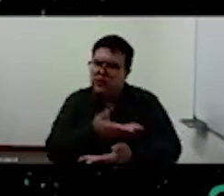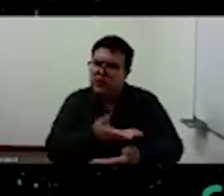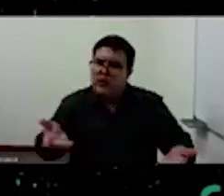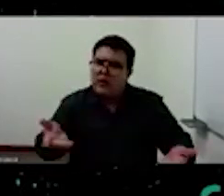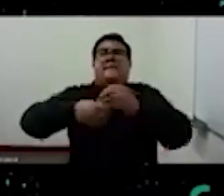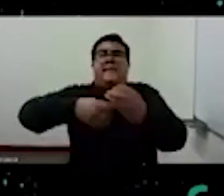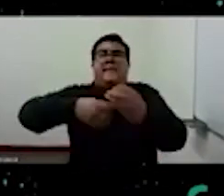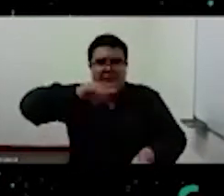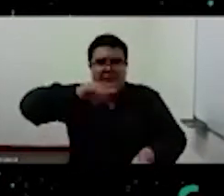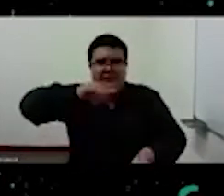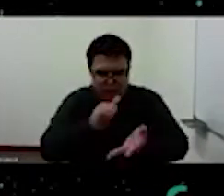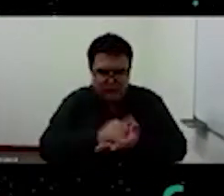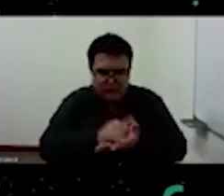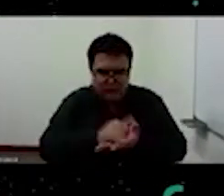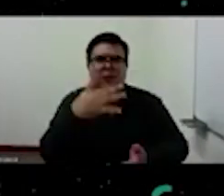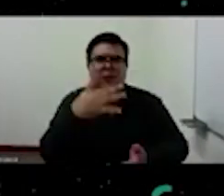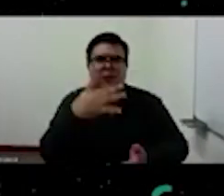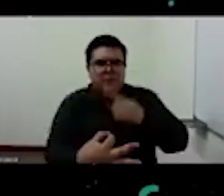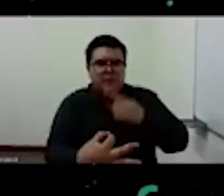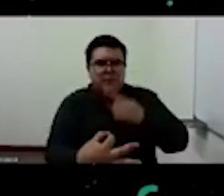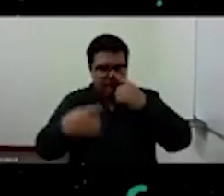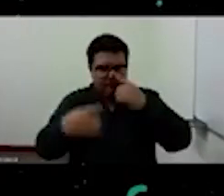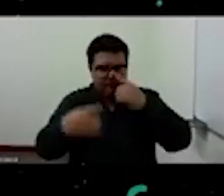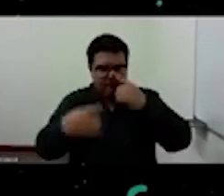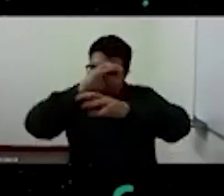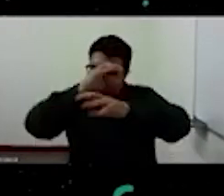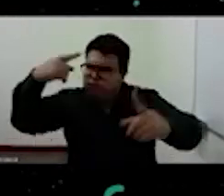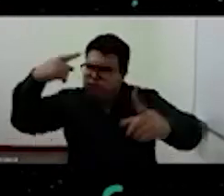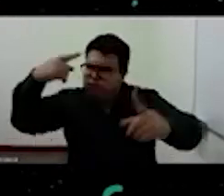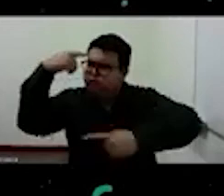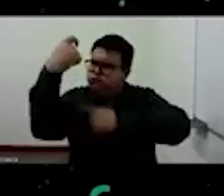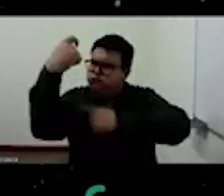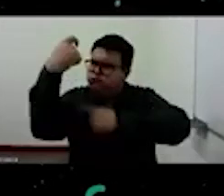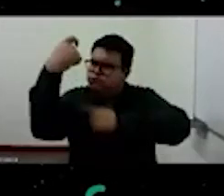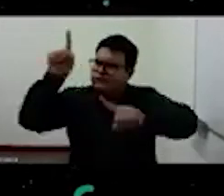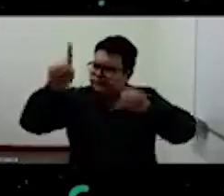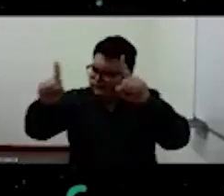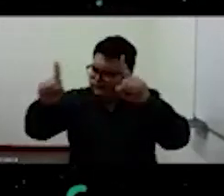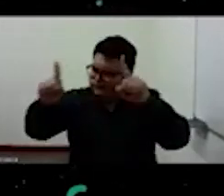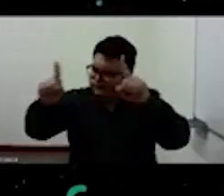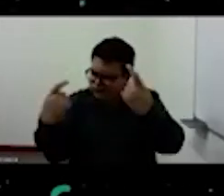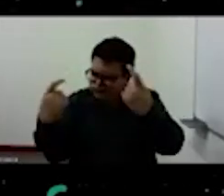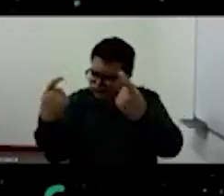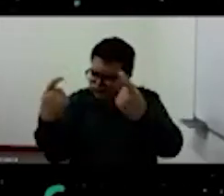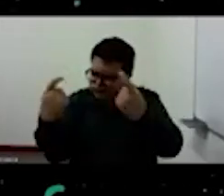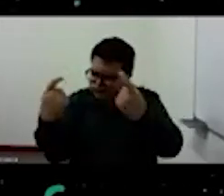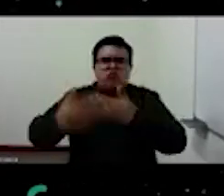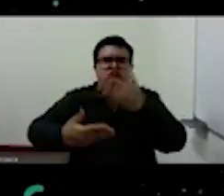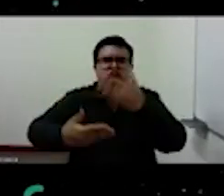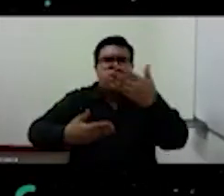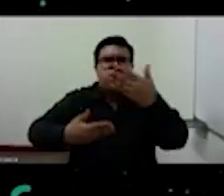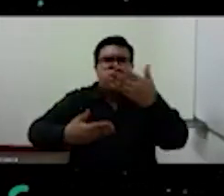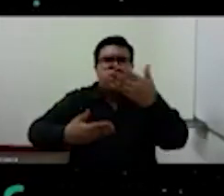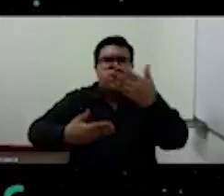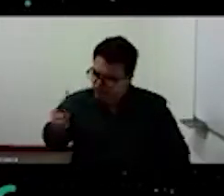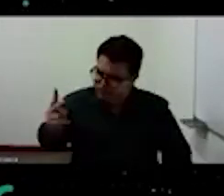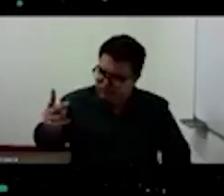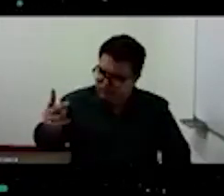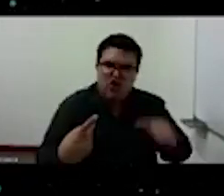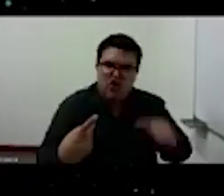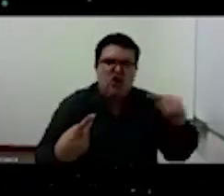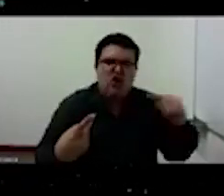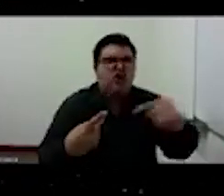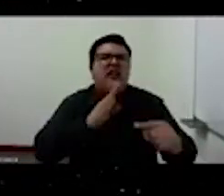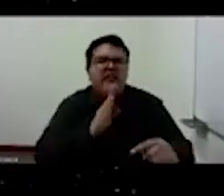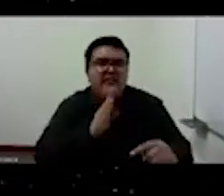tenemos que imaginar cómo la evolución de la cultura humana